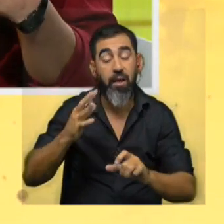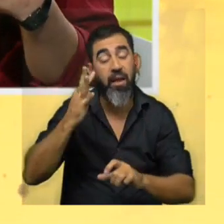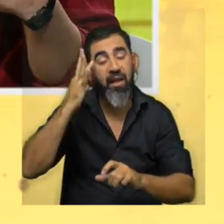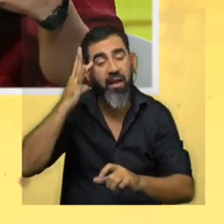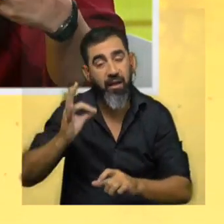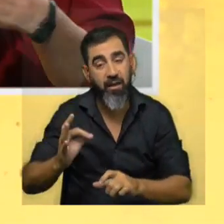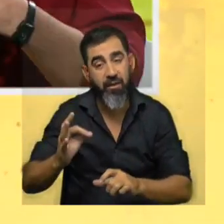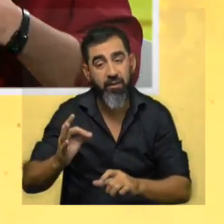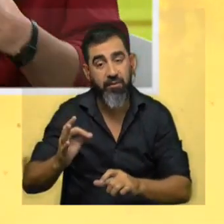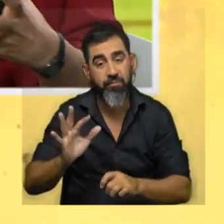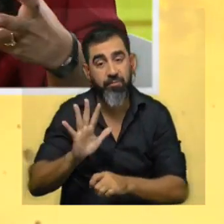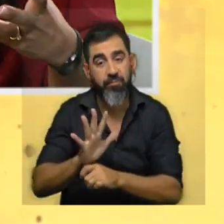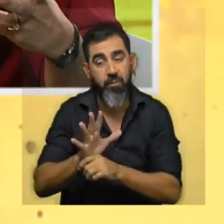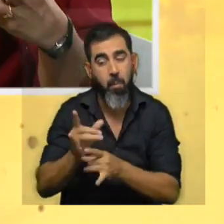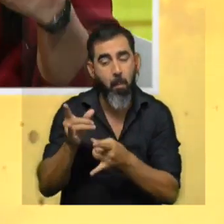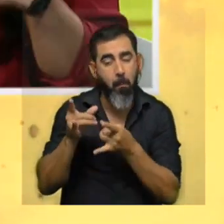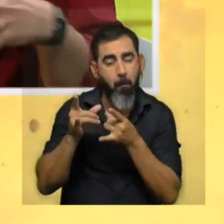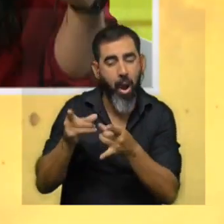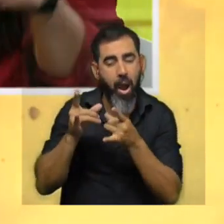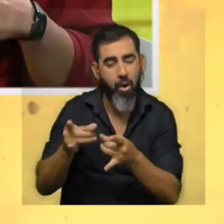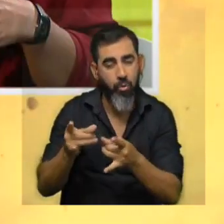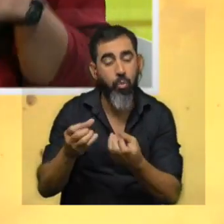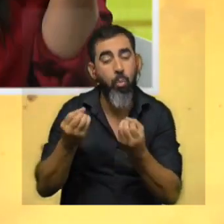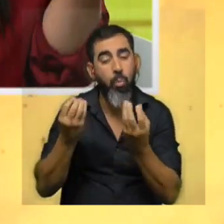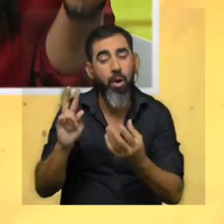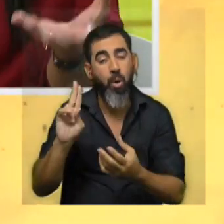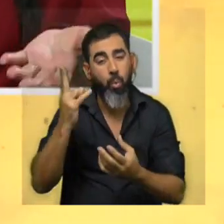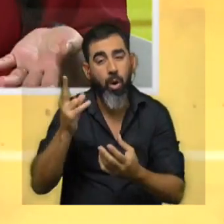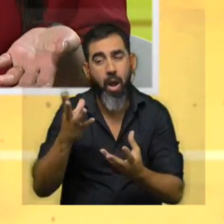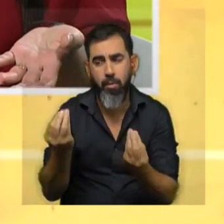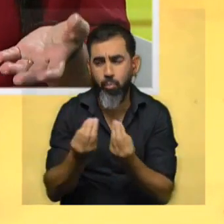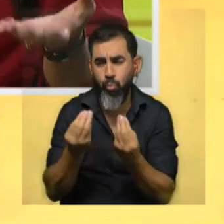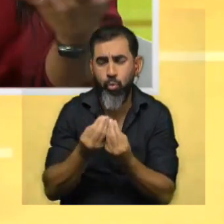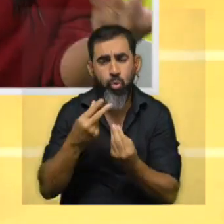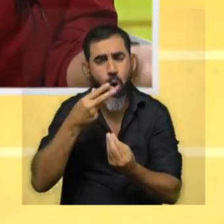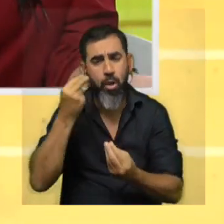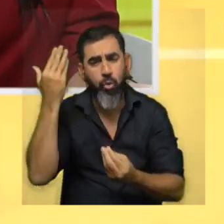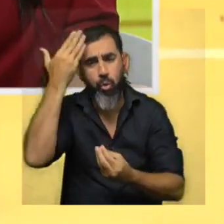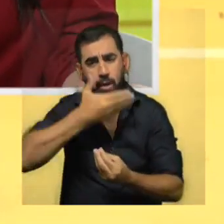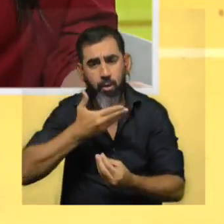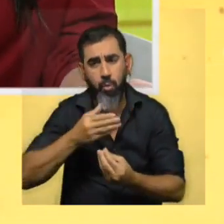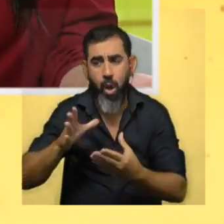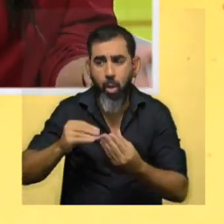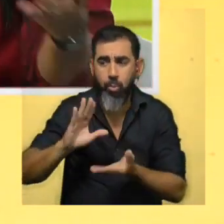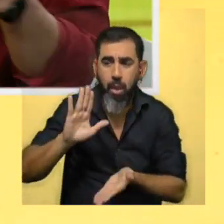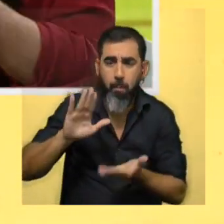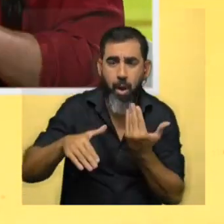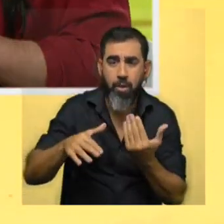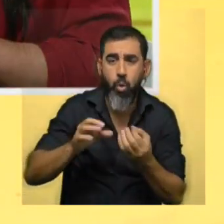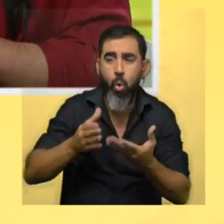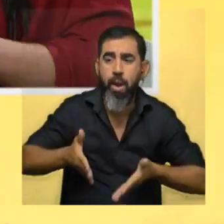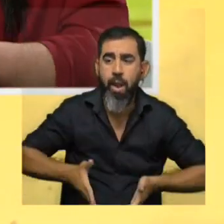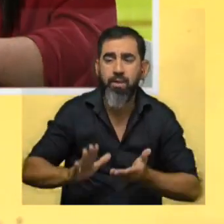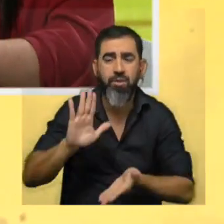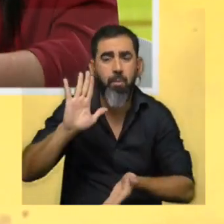que tienen cierta maldad entonces ¿por qué Uruguay tiene tantos gatos negros? ¿los estamos adoptando más? ¿o están naciendo